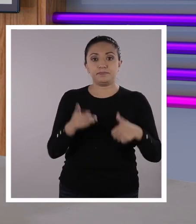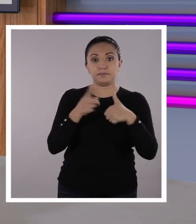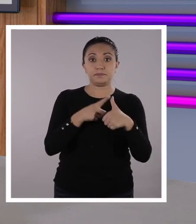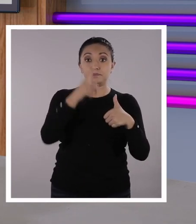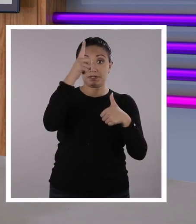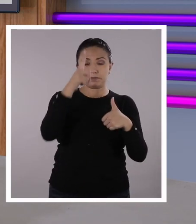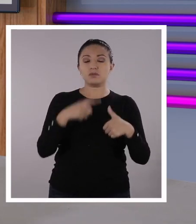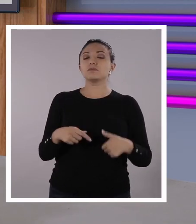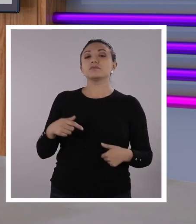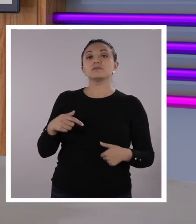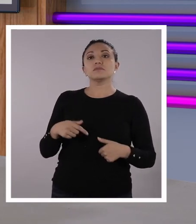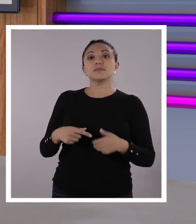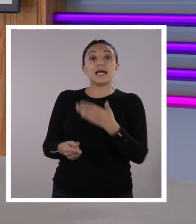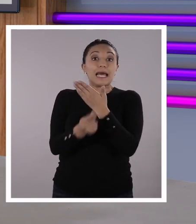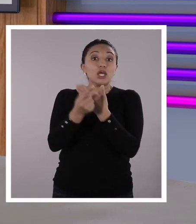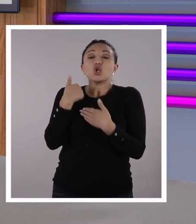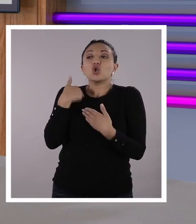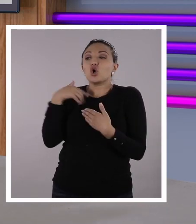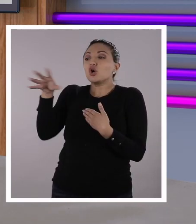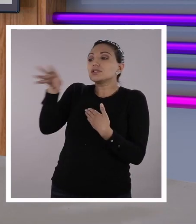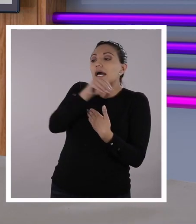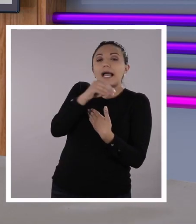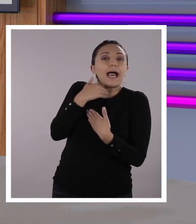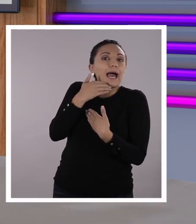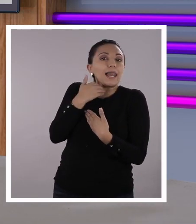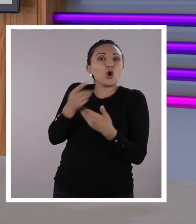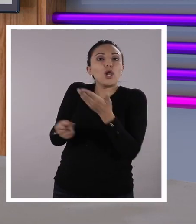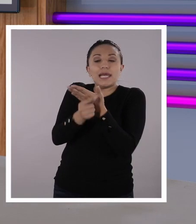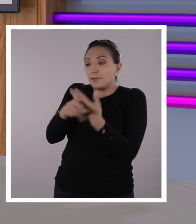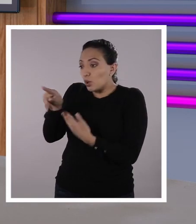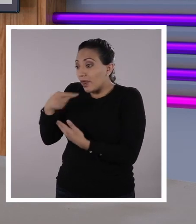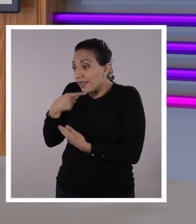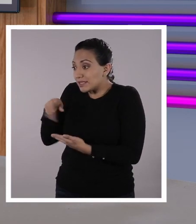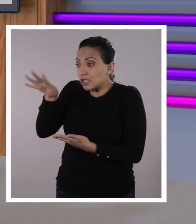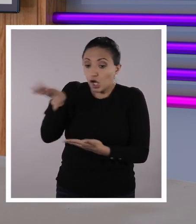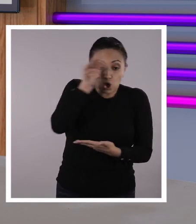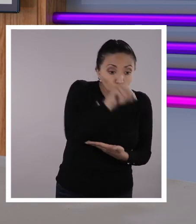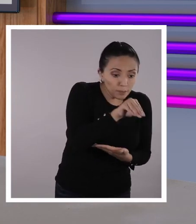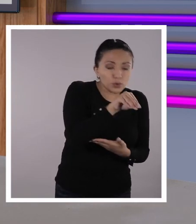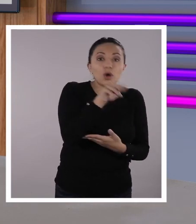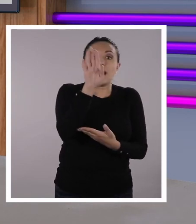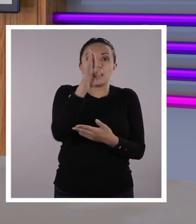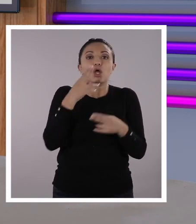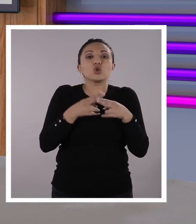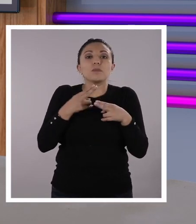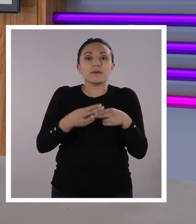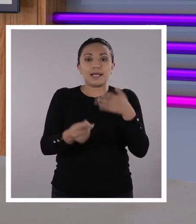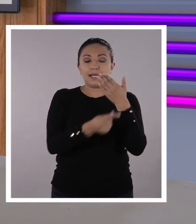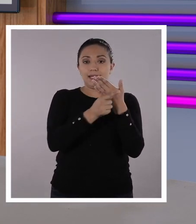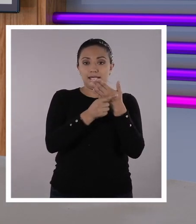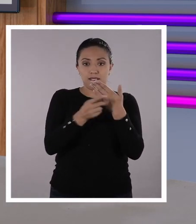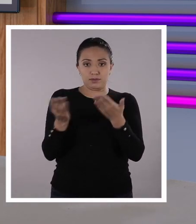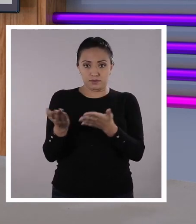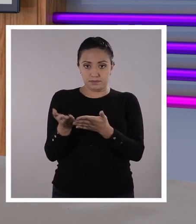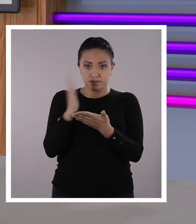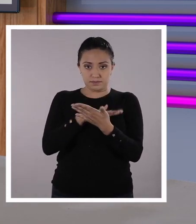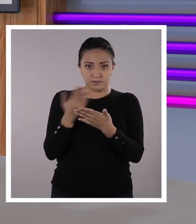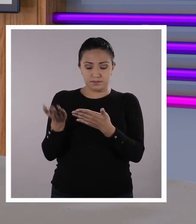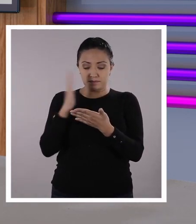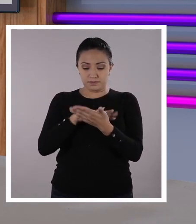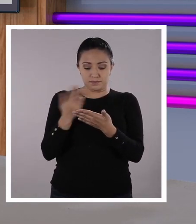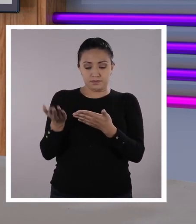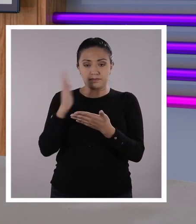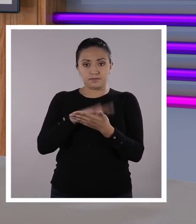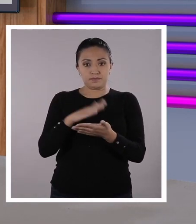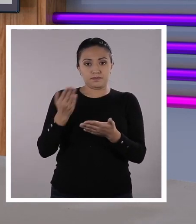el nombre del autor. Tú lo tienes en el libro. Sí, García se llama. Ok, ¿y en qué parte está? En la parte inicial. En este libro está